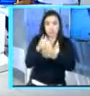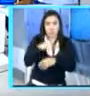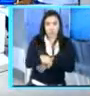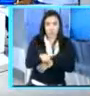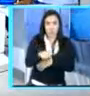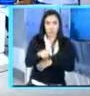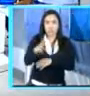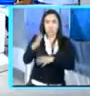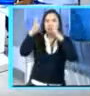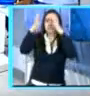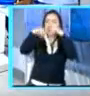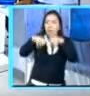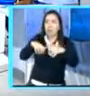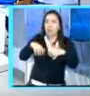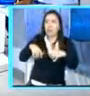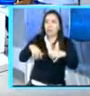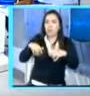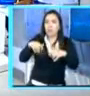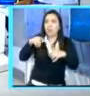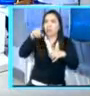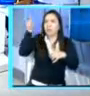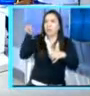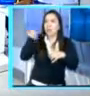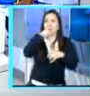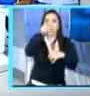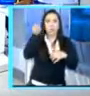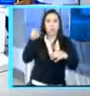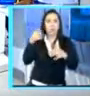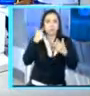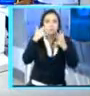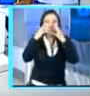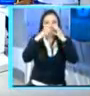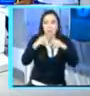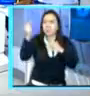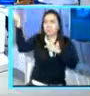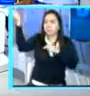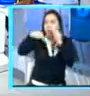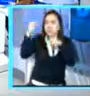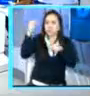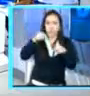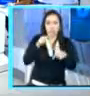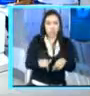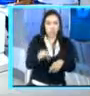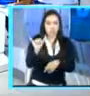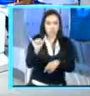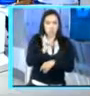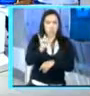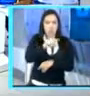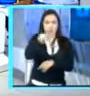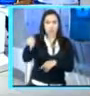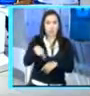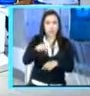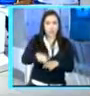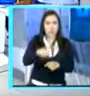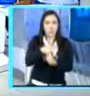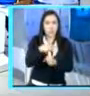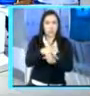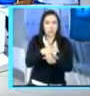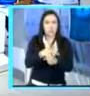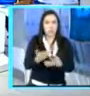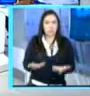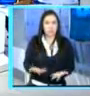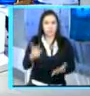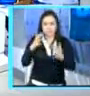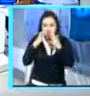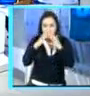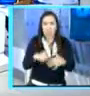desploma en la China y que en Guatemala, pues bueno, pasó por ahí una onda. Sin embargo, en lo que es económicamente interno, ¿qué nos podrías decir tú que